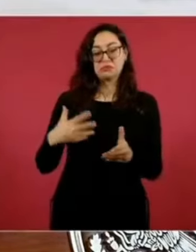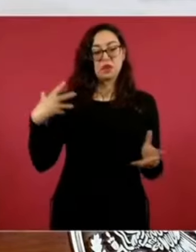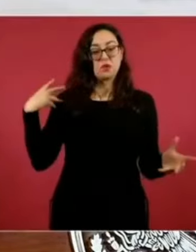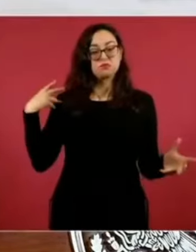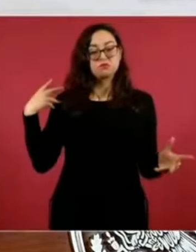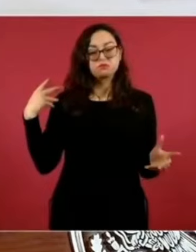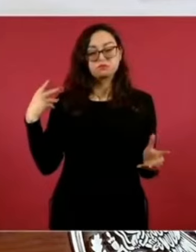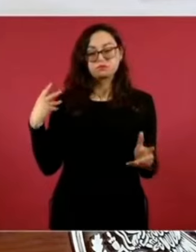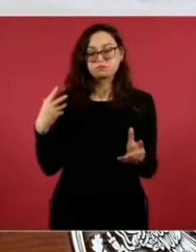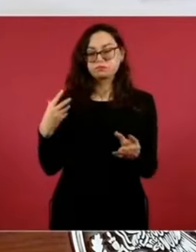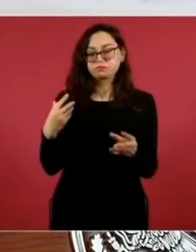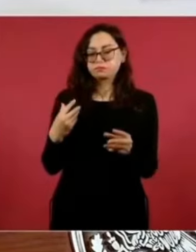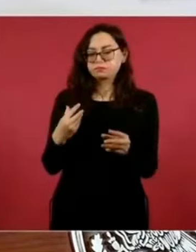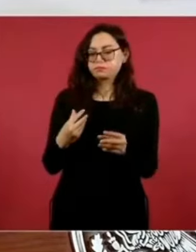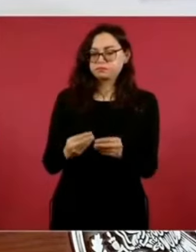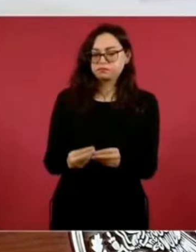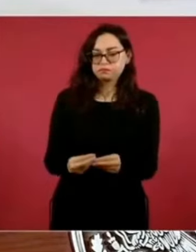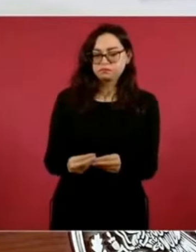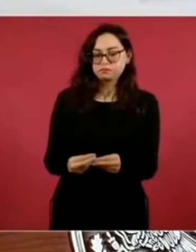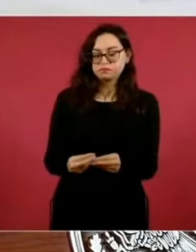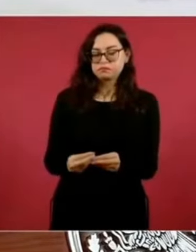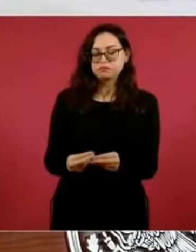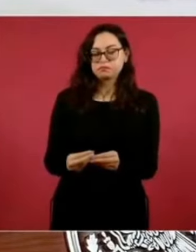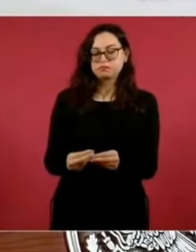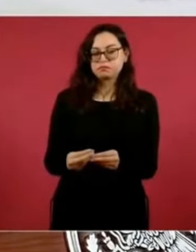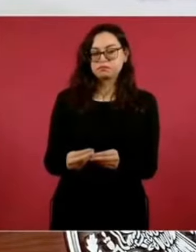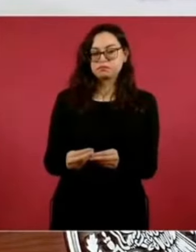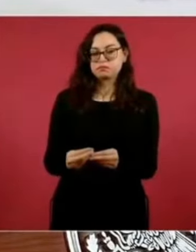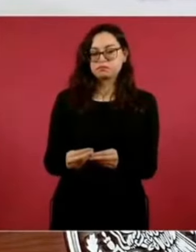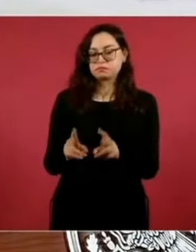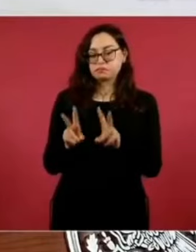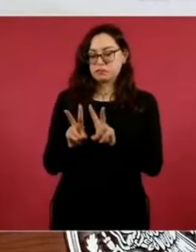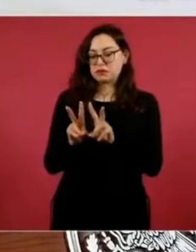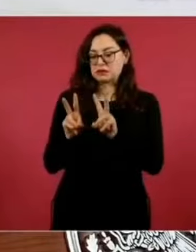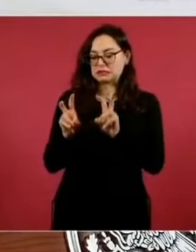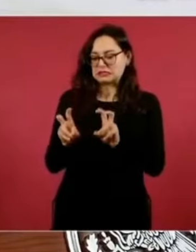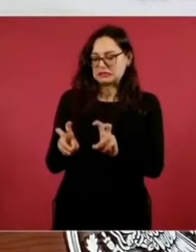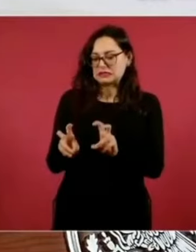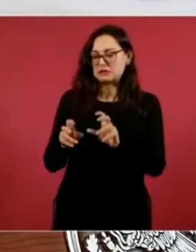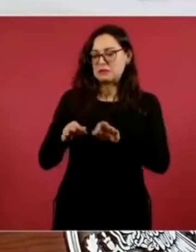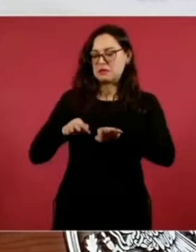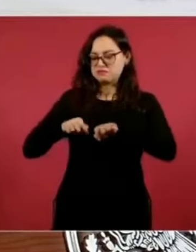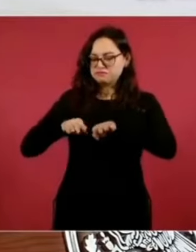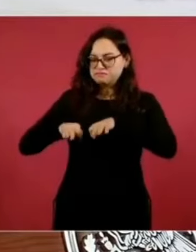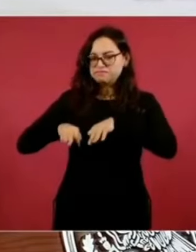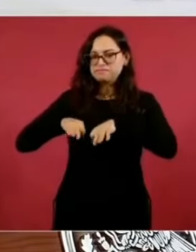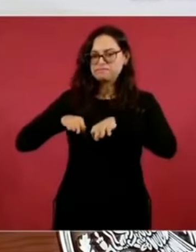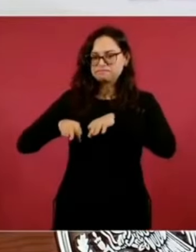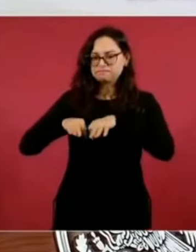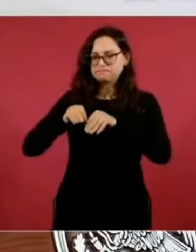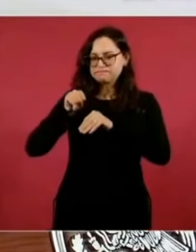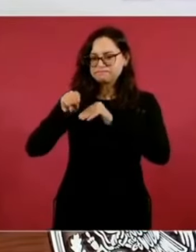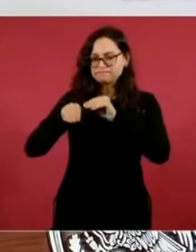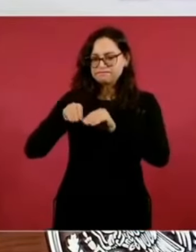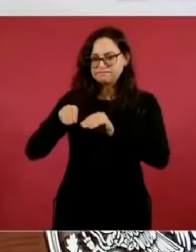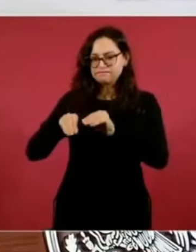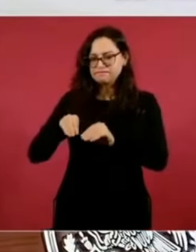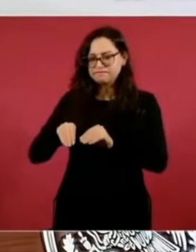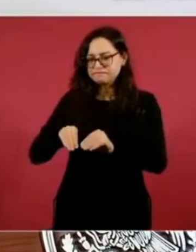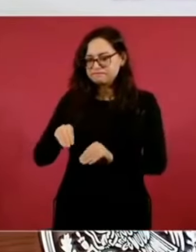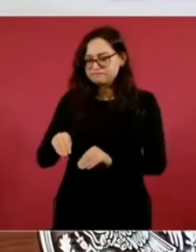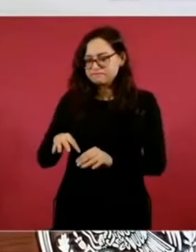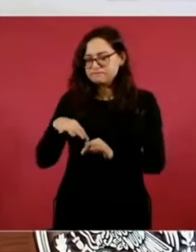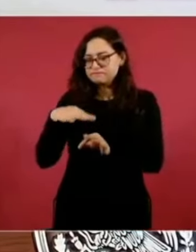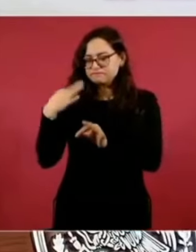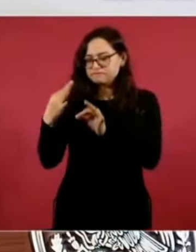que se ha realizado en el bosque de